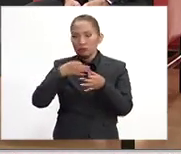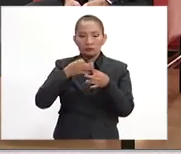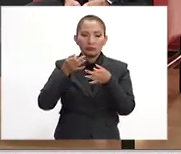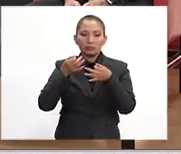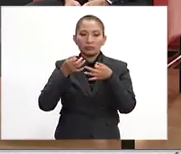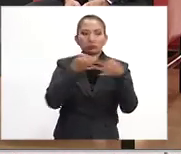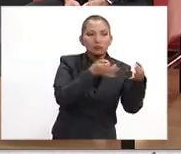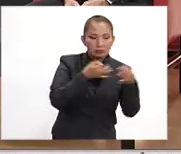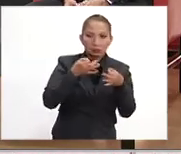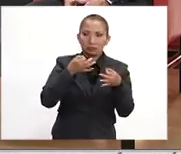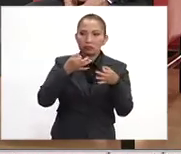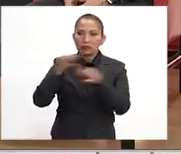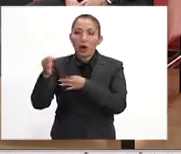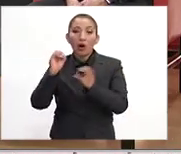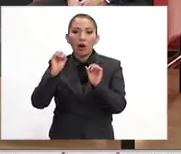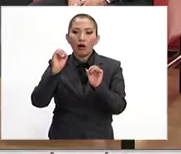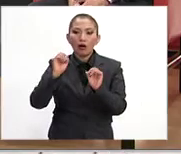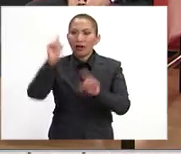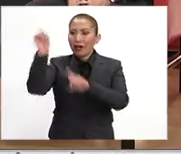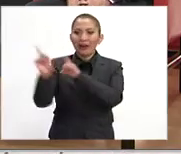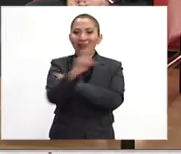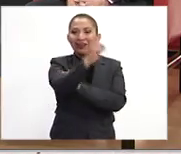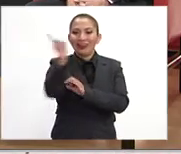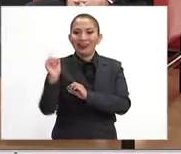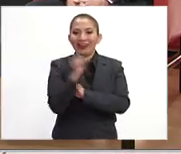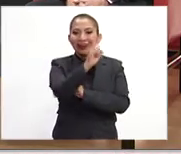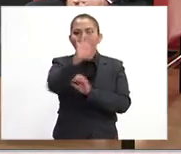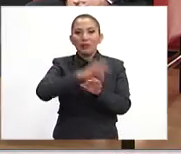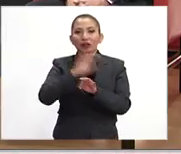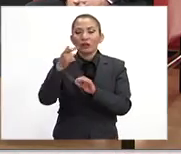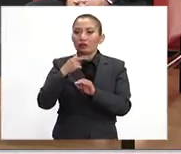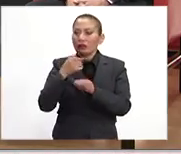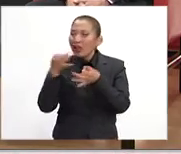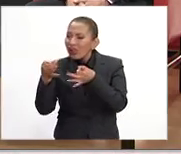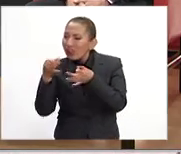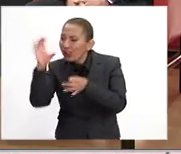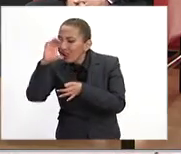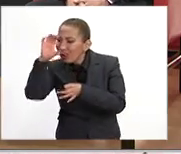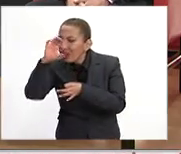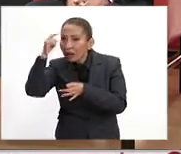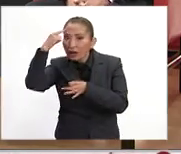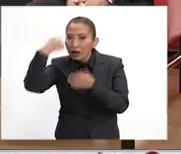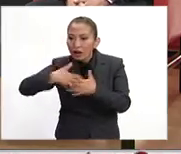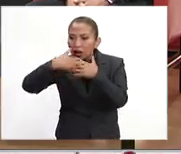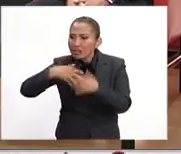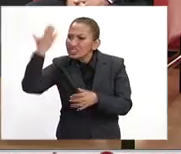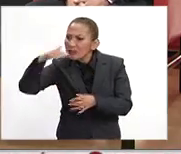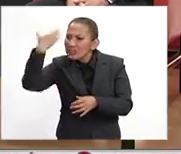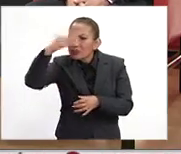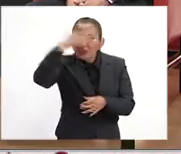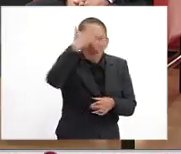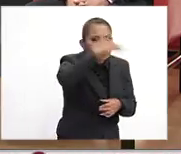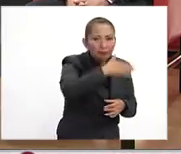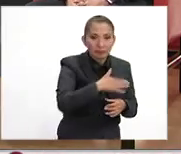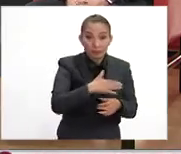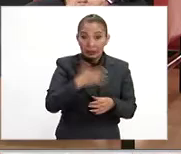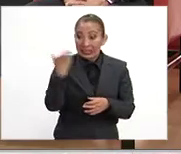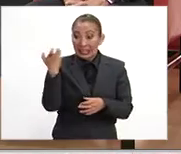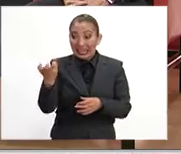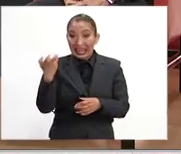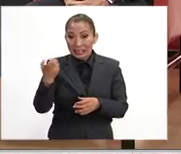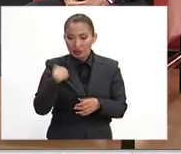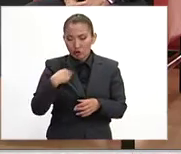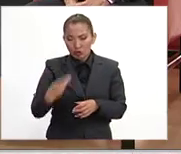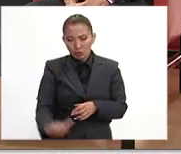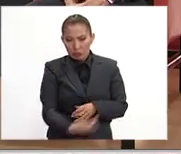todo, o bien hiperactividad e impulsividad. ¿Por qué? Porque todo te empieza a llamar la atención y tu cerebro es inquieto, quiere saberlo. En este sentido,